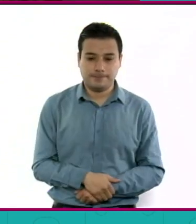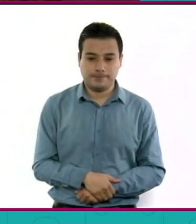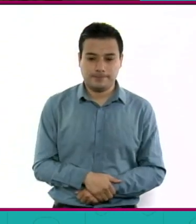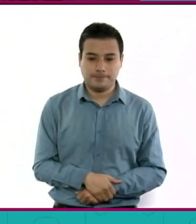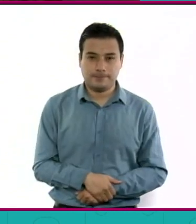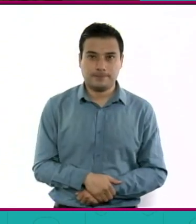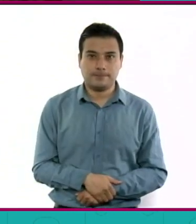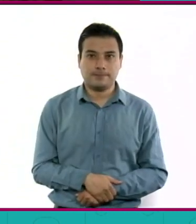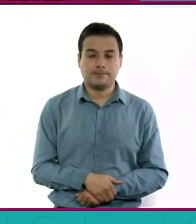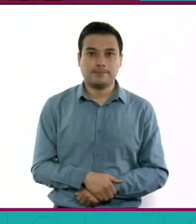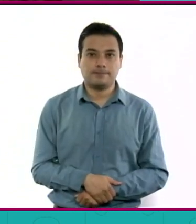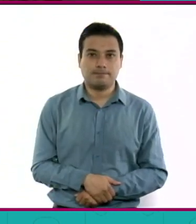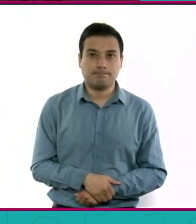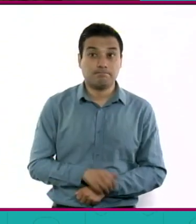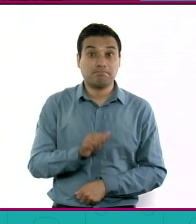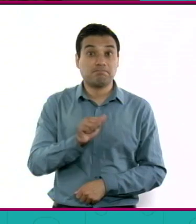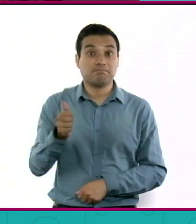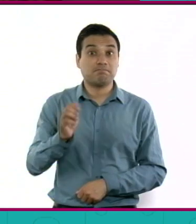¿Alguna espontánea